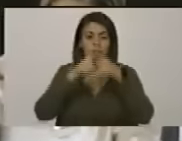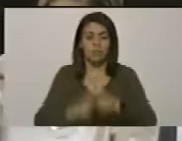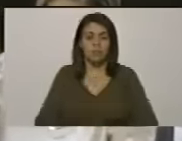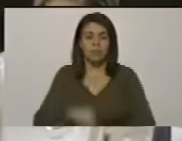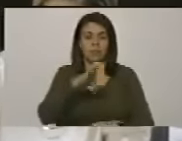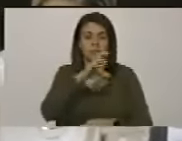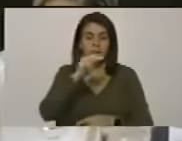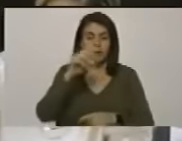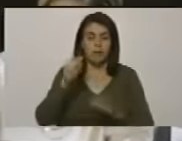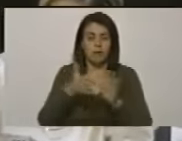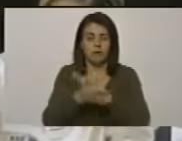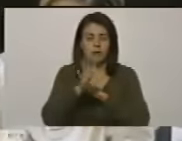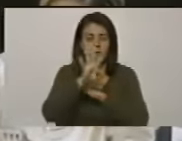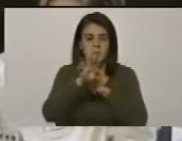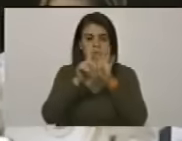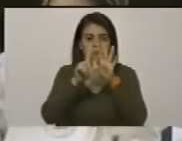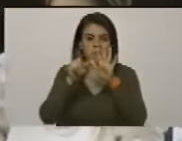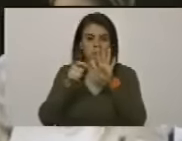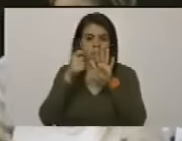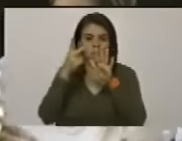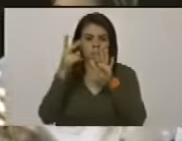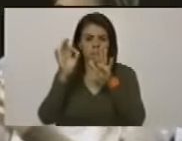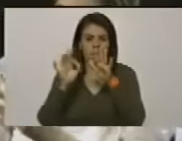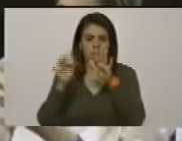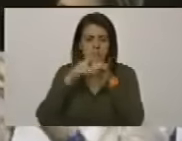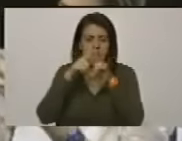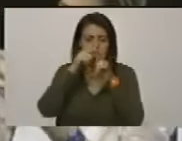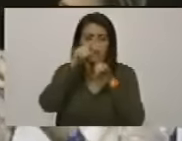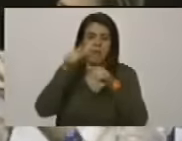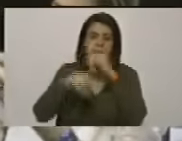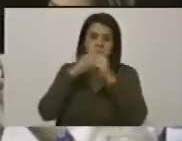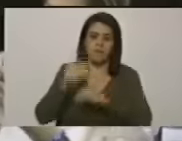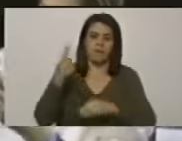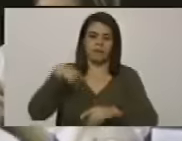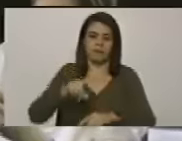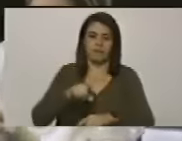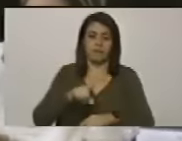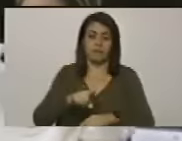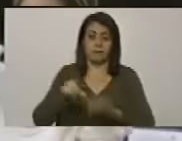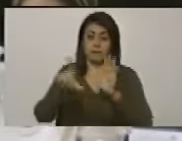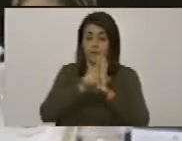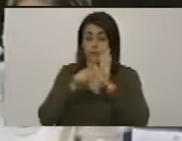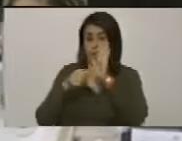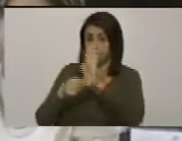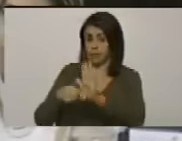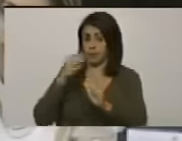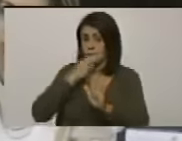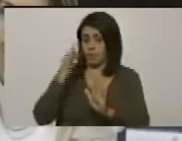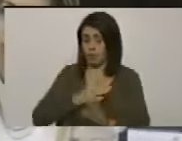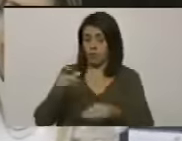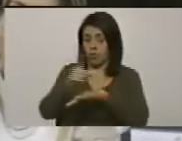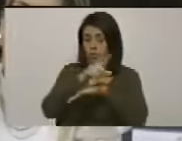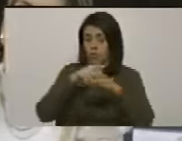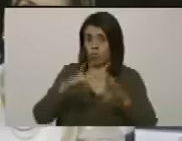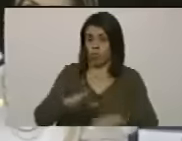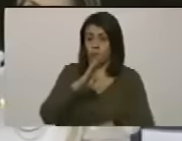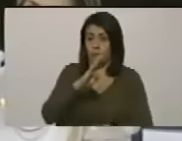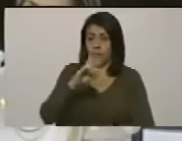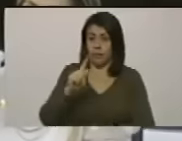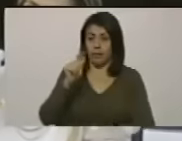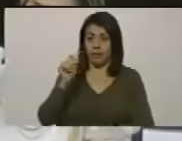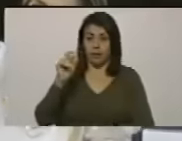CNE el 46.2% de la población tiene o no tiene legitimidad de origen el gobierno de betancur